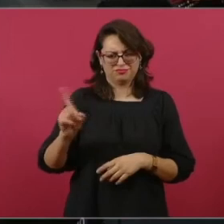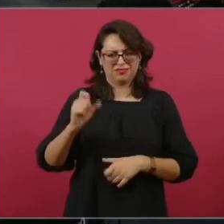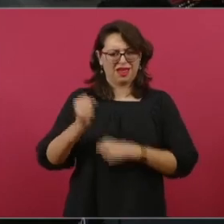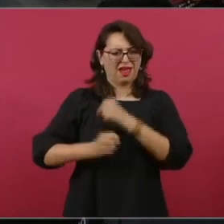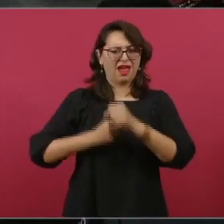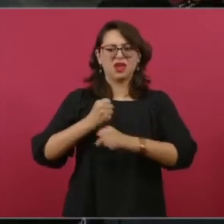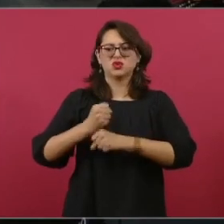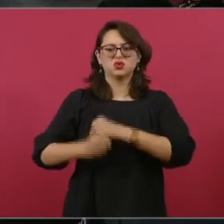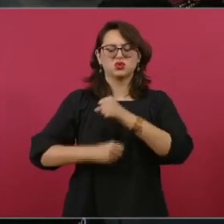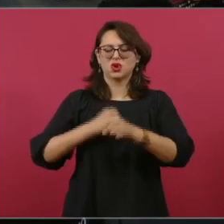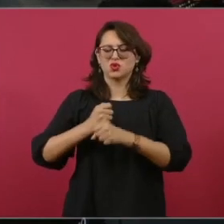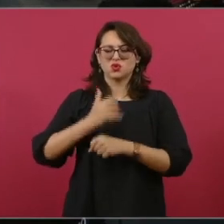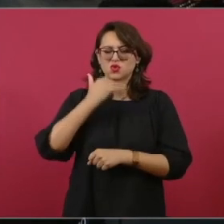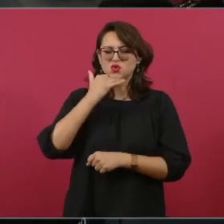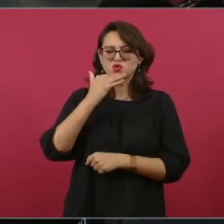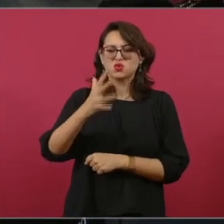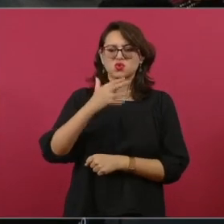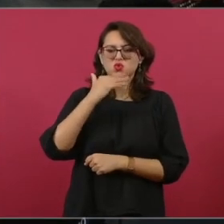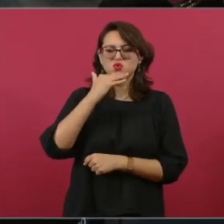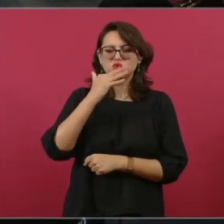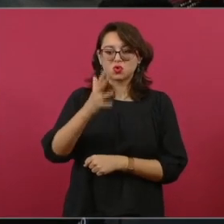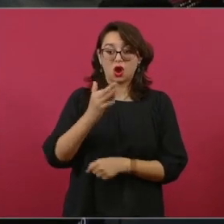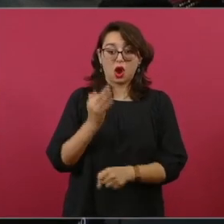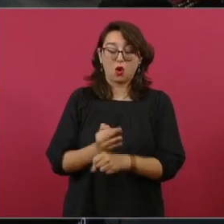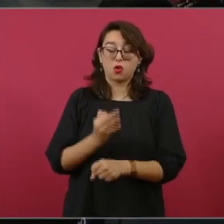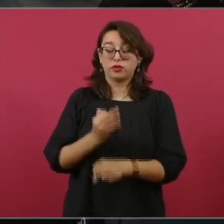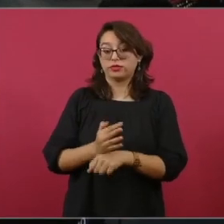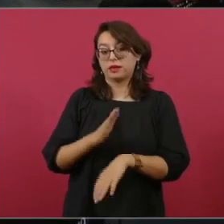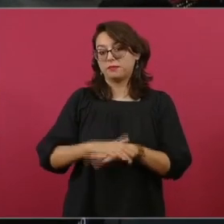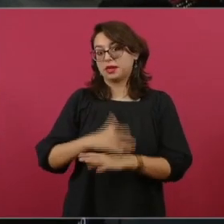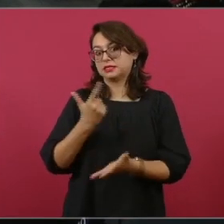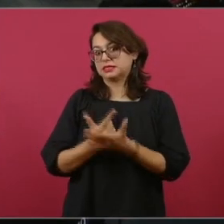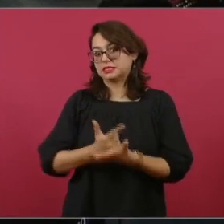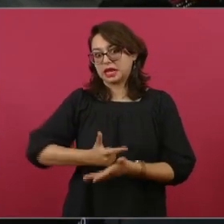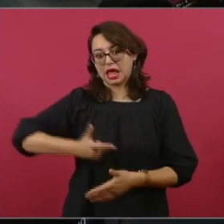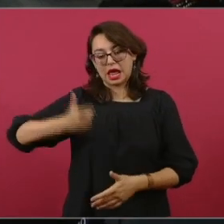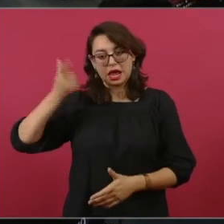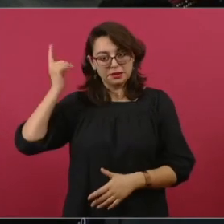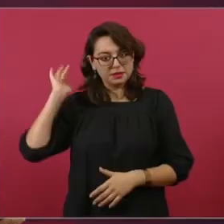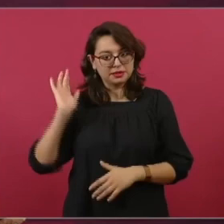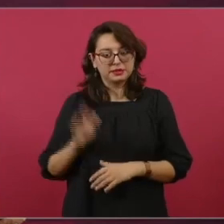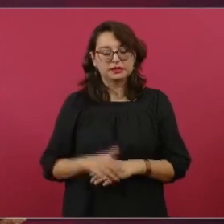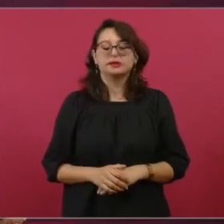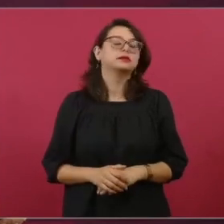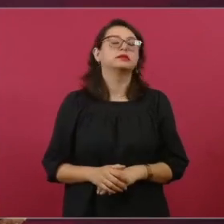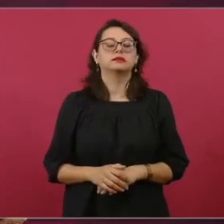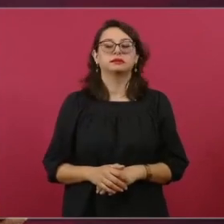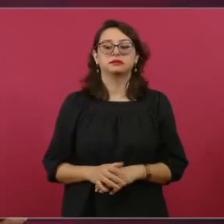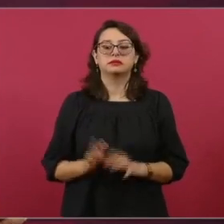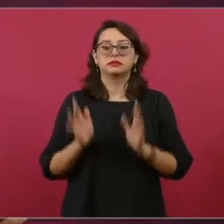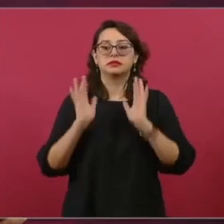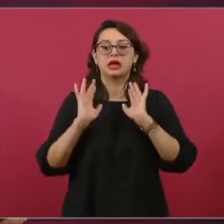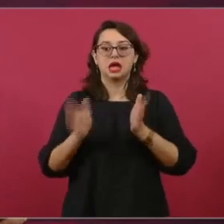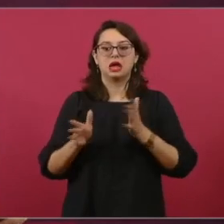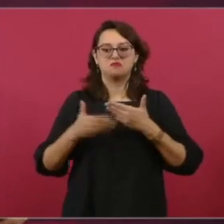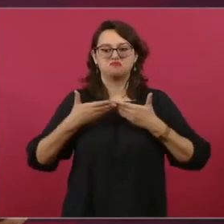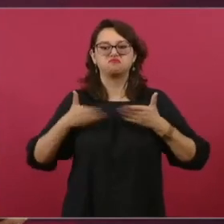viene de lejos. Ahora es que se agravó y se descararon, porque ya están